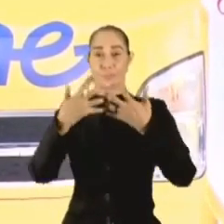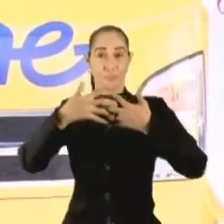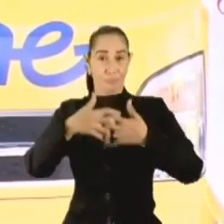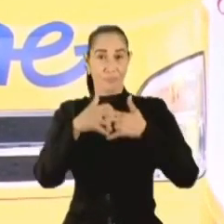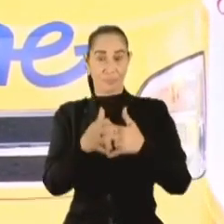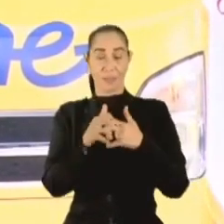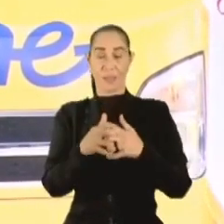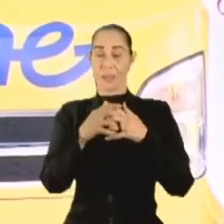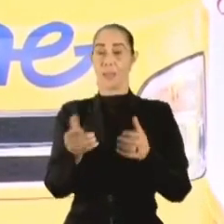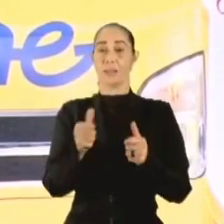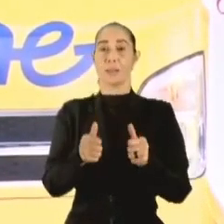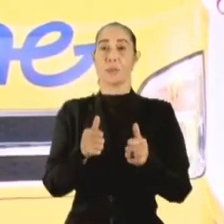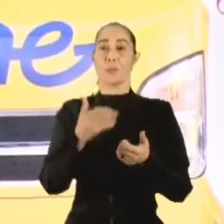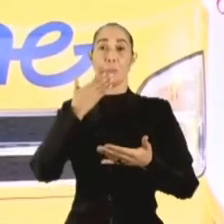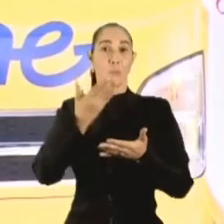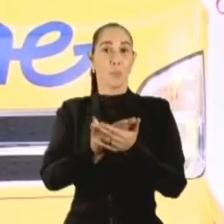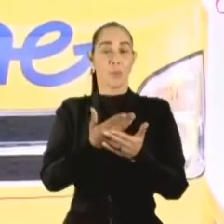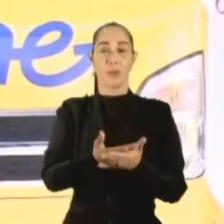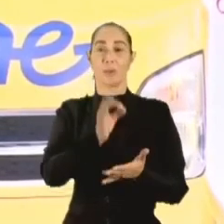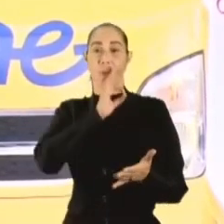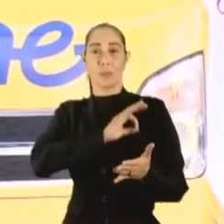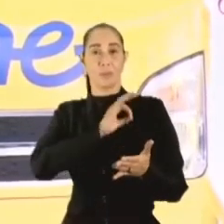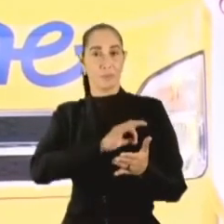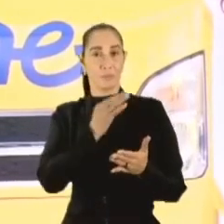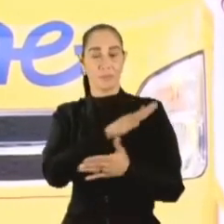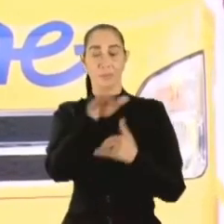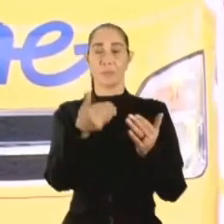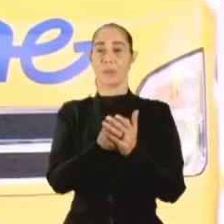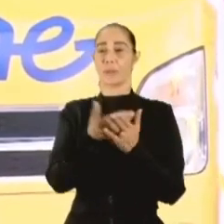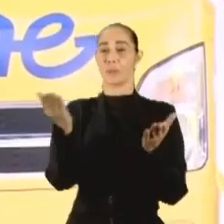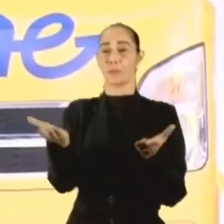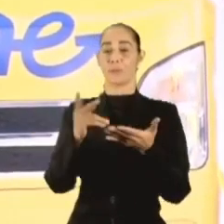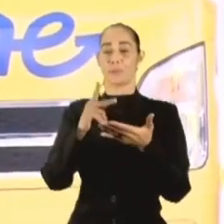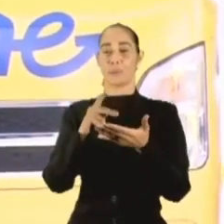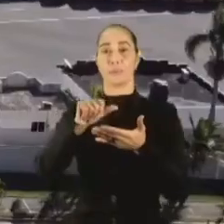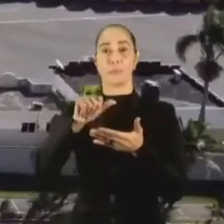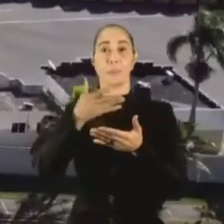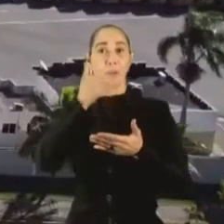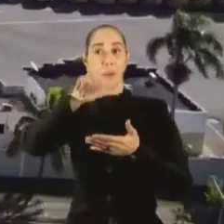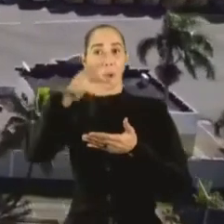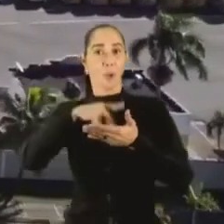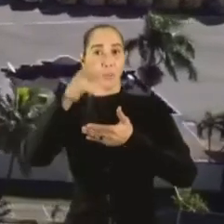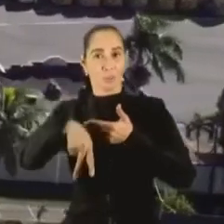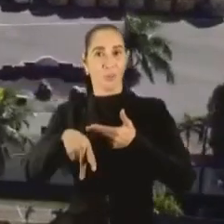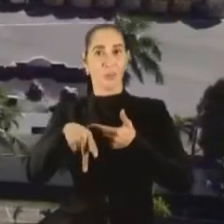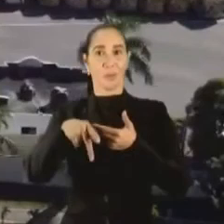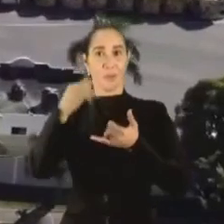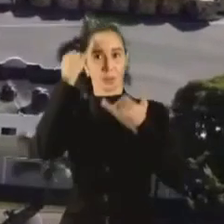extraordinario esencial de todos los demás programas que hemos